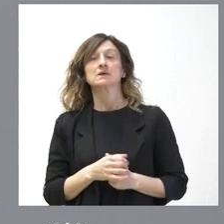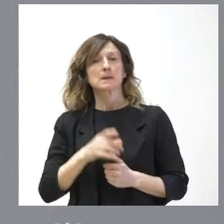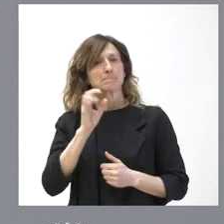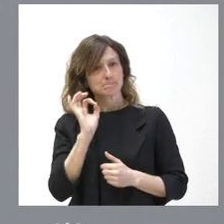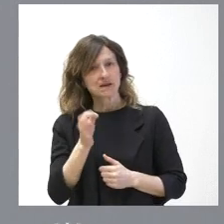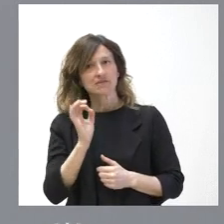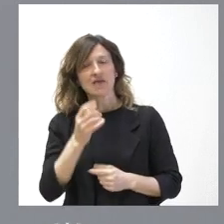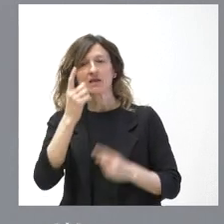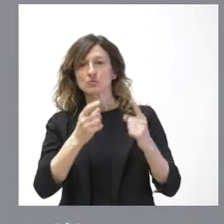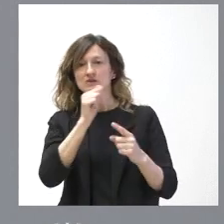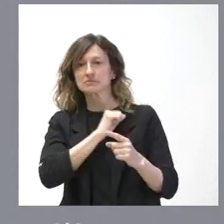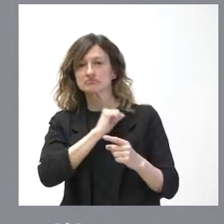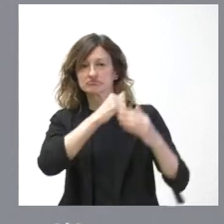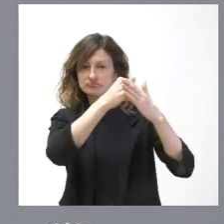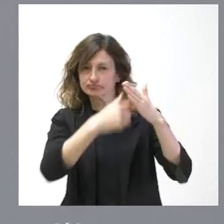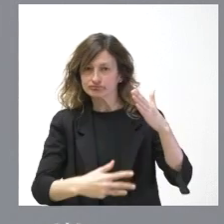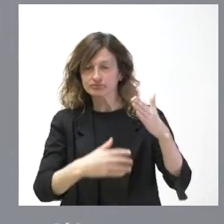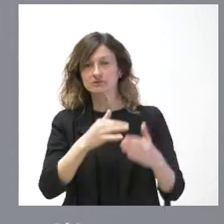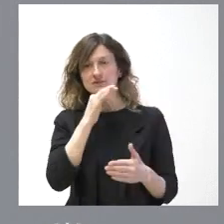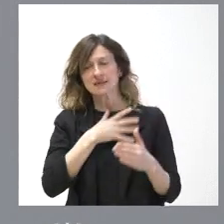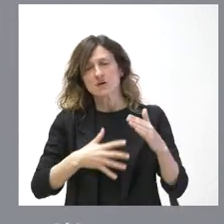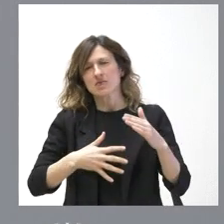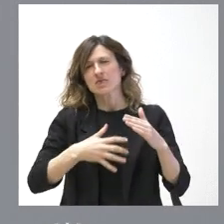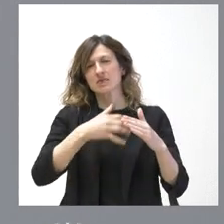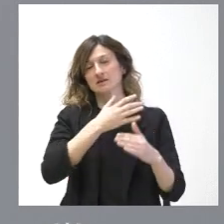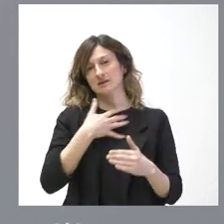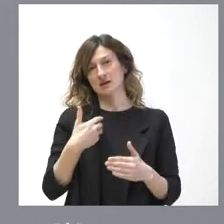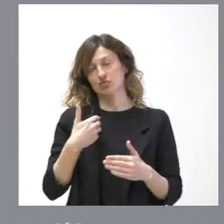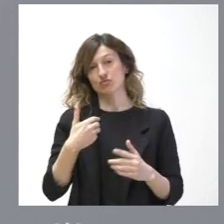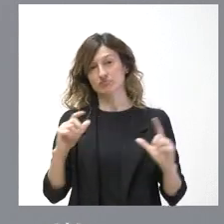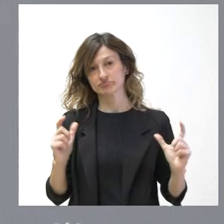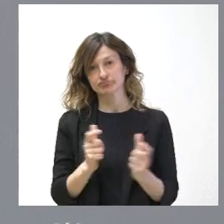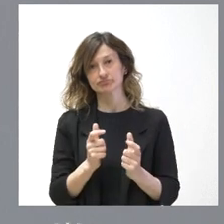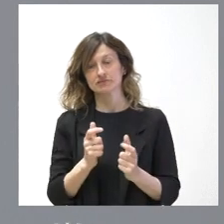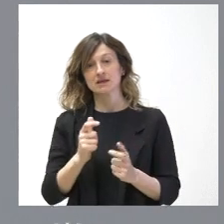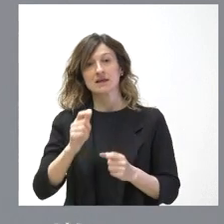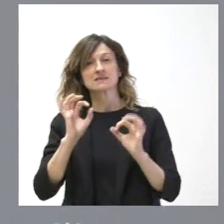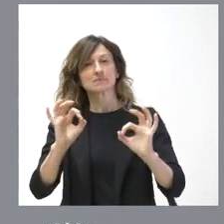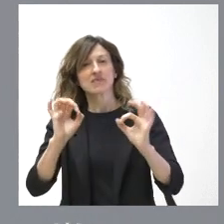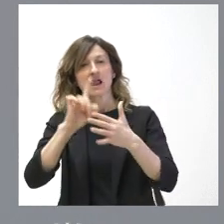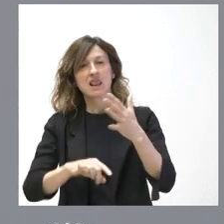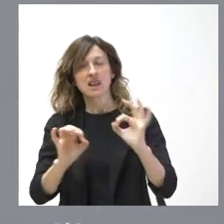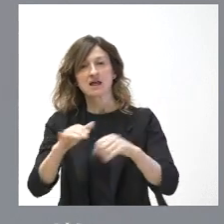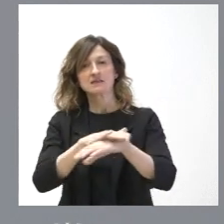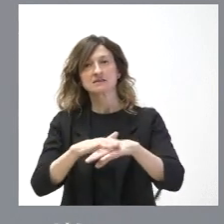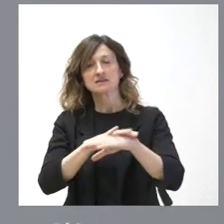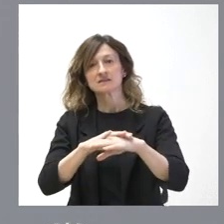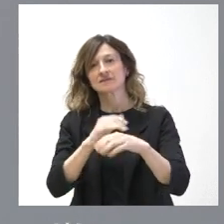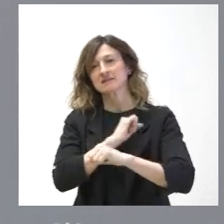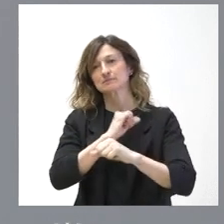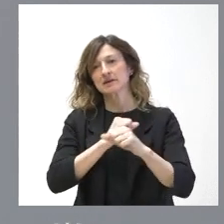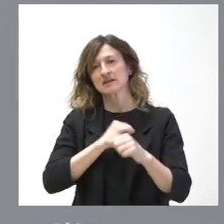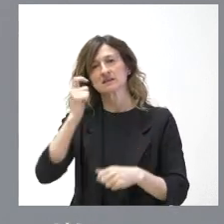personas en espera y que nuestra idea es seguir rebajándolo y, muy especialmente, en aquellas áreas de salud donde la espera es más alta.